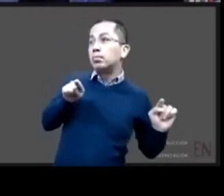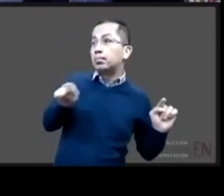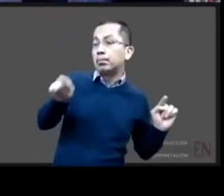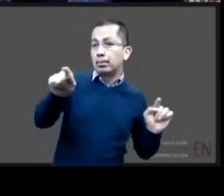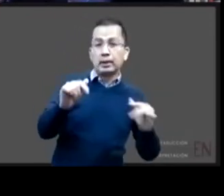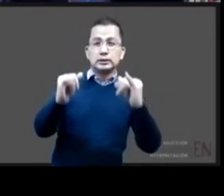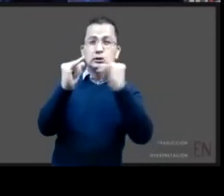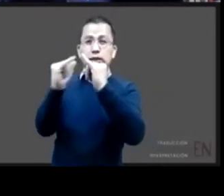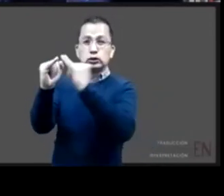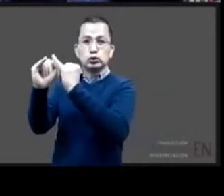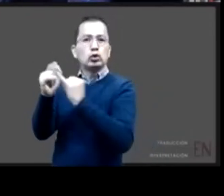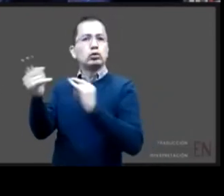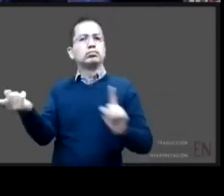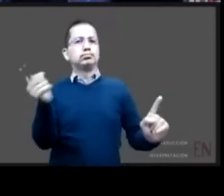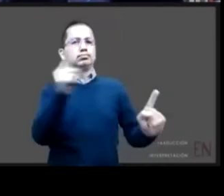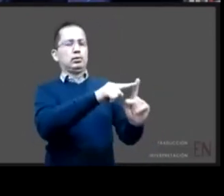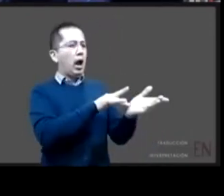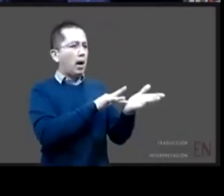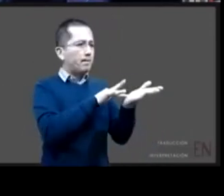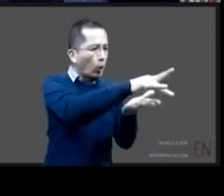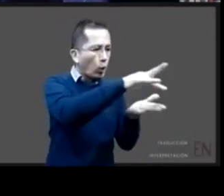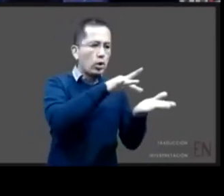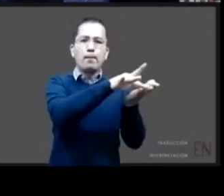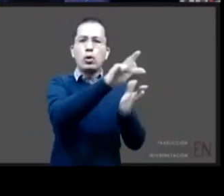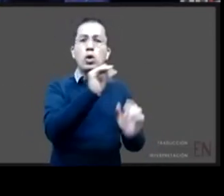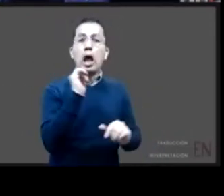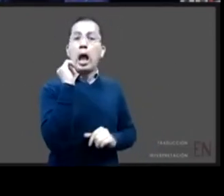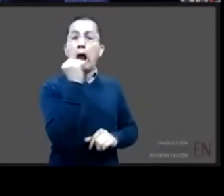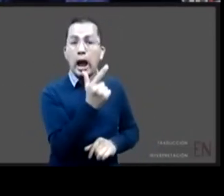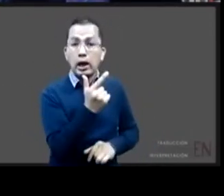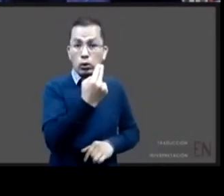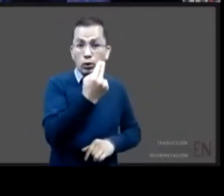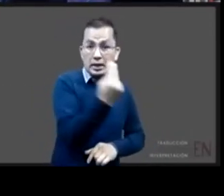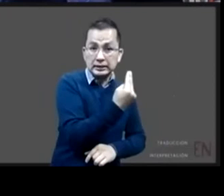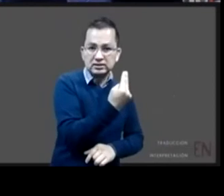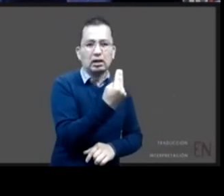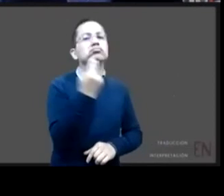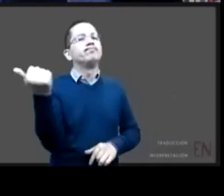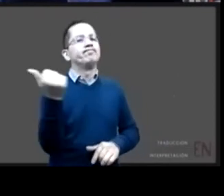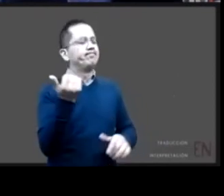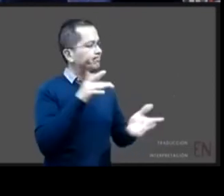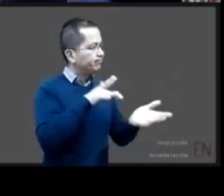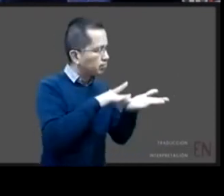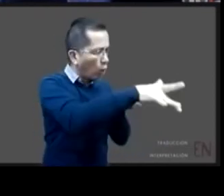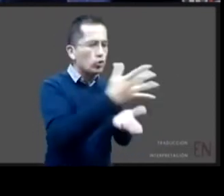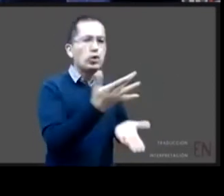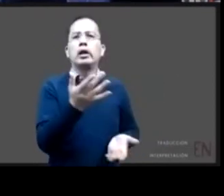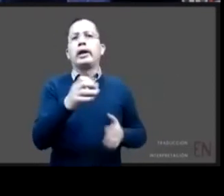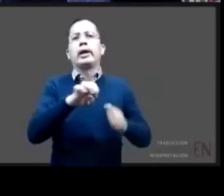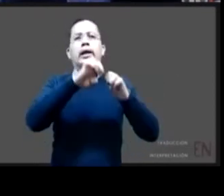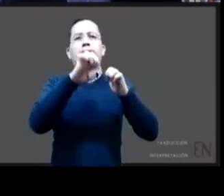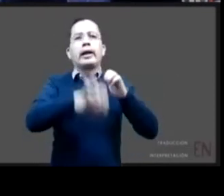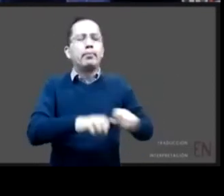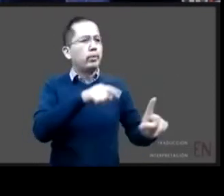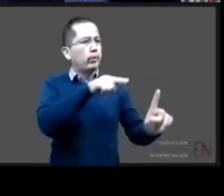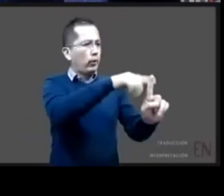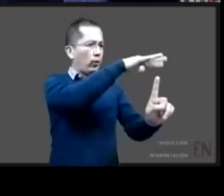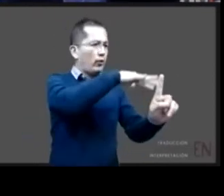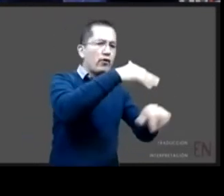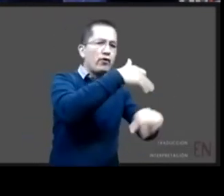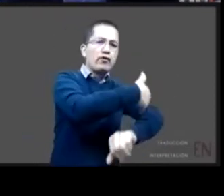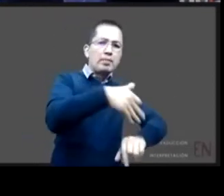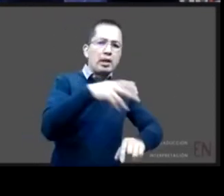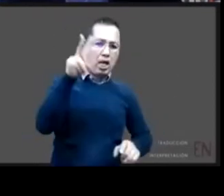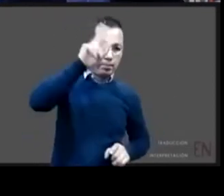núcleo de familia cuando requieran alguna necesidad como rehabilitación por adicciones como una